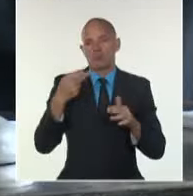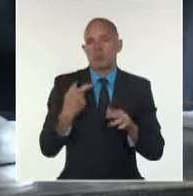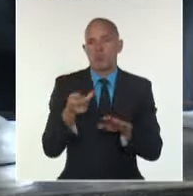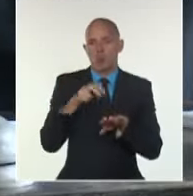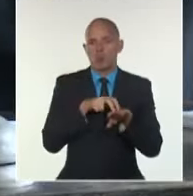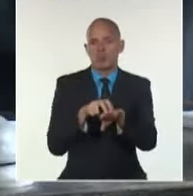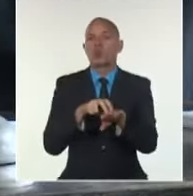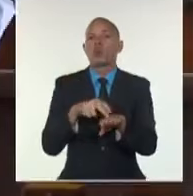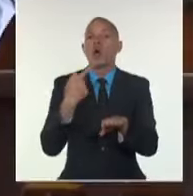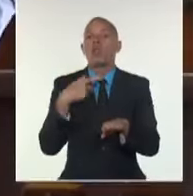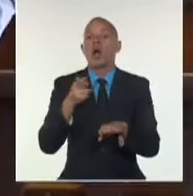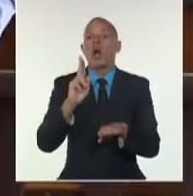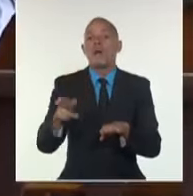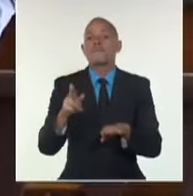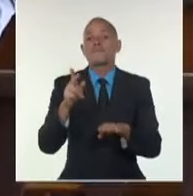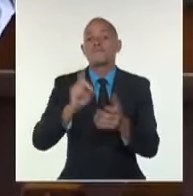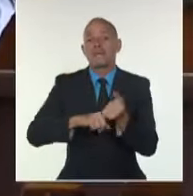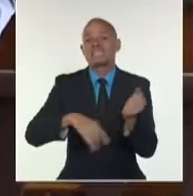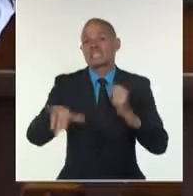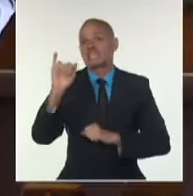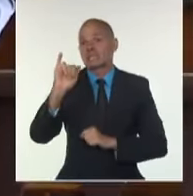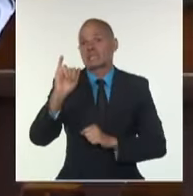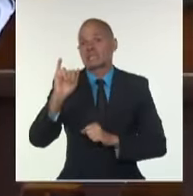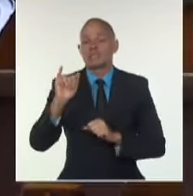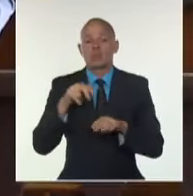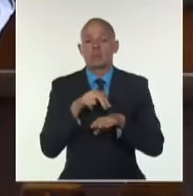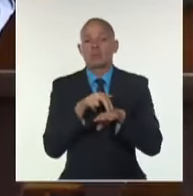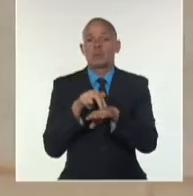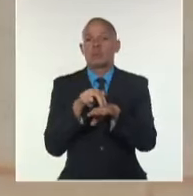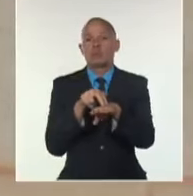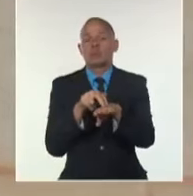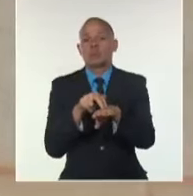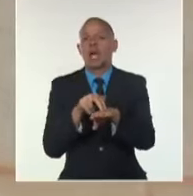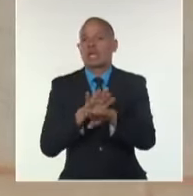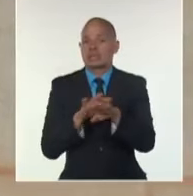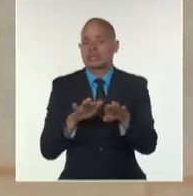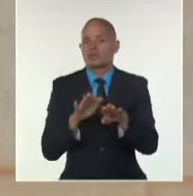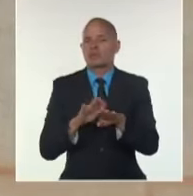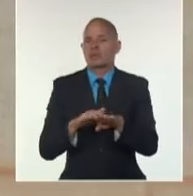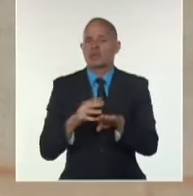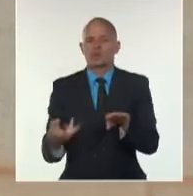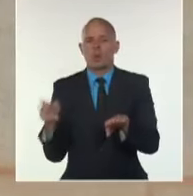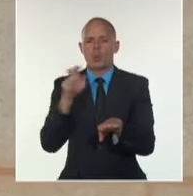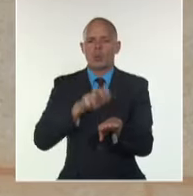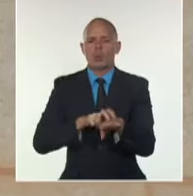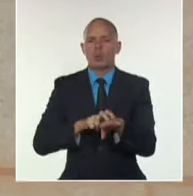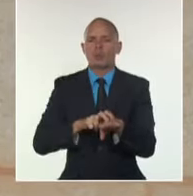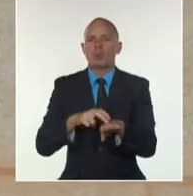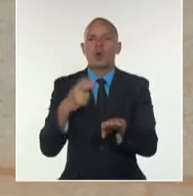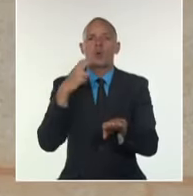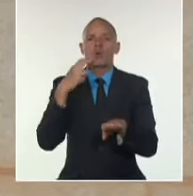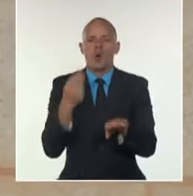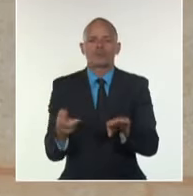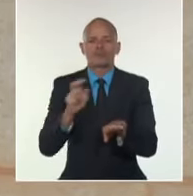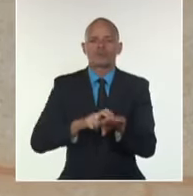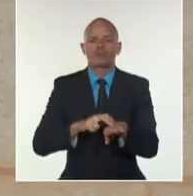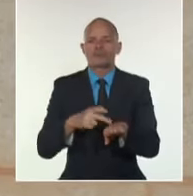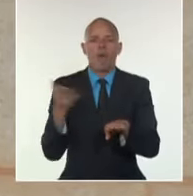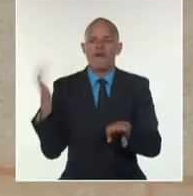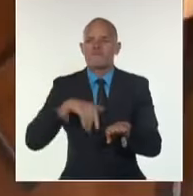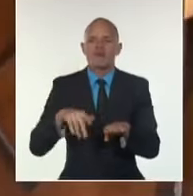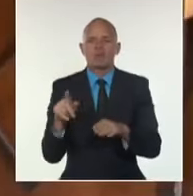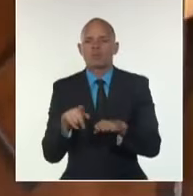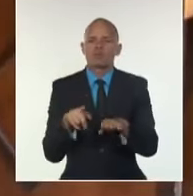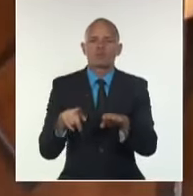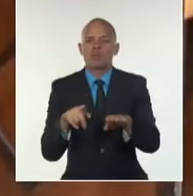fuimos al paradero y reconoció a uno de los presuntos autores, uno que estaba haciéndose pasar por estar